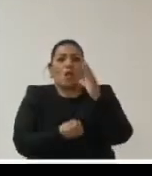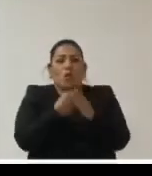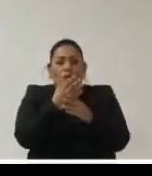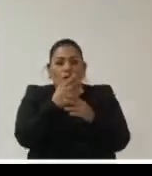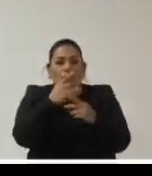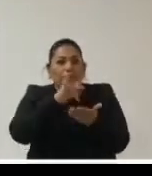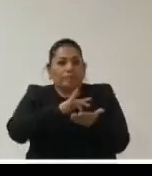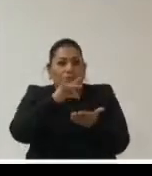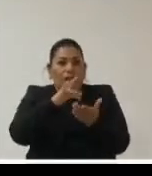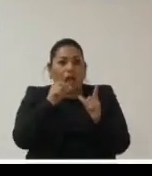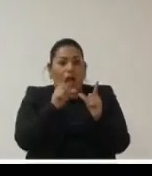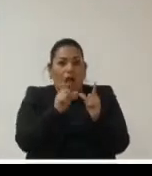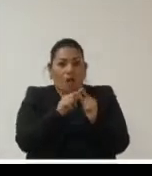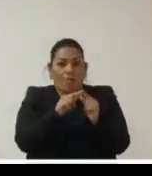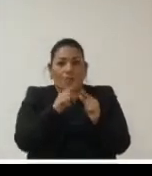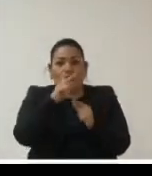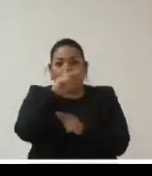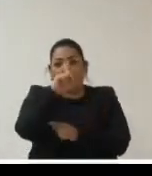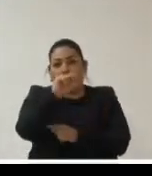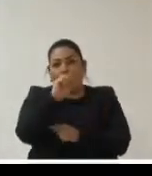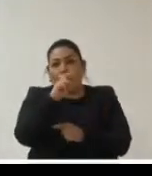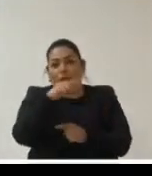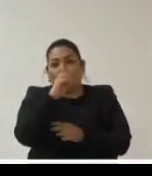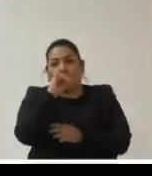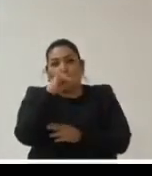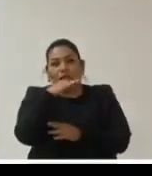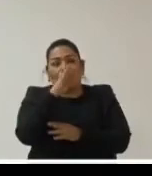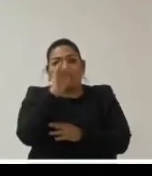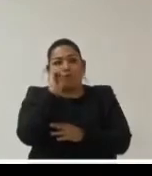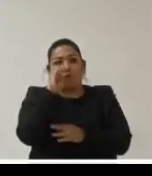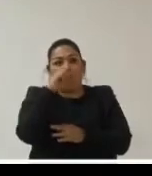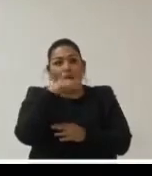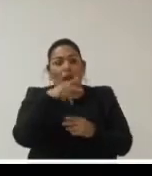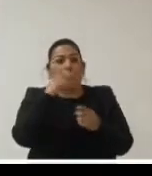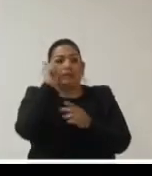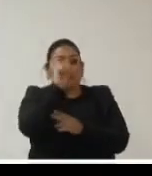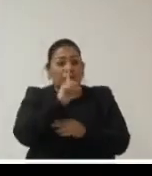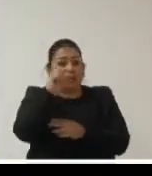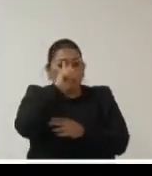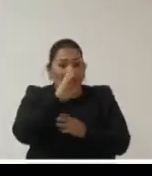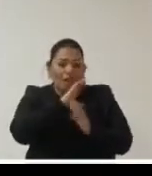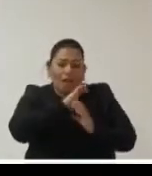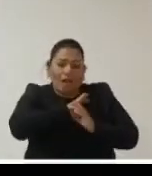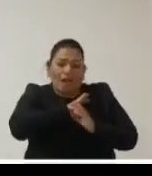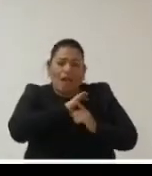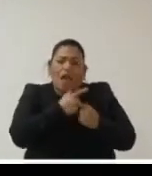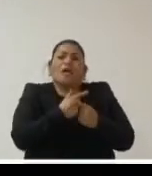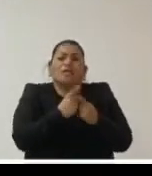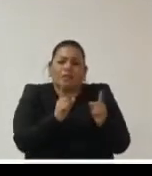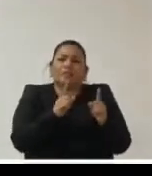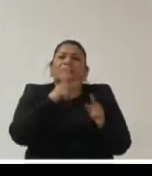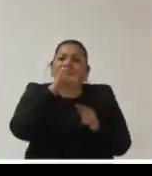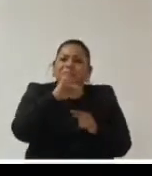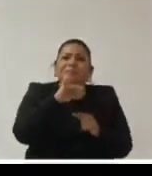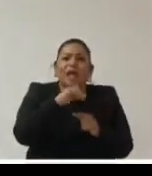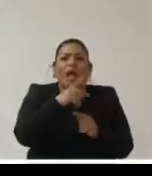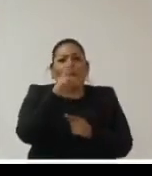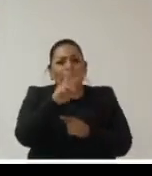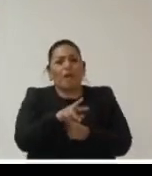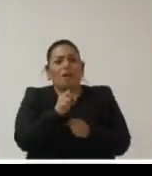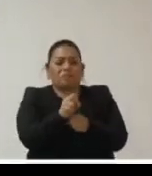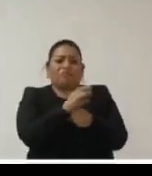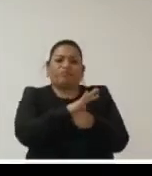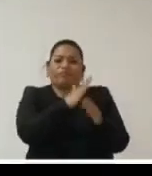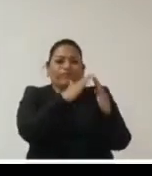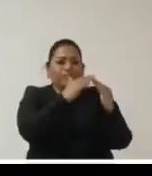reitero en nombre del pleno del INFOEM que sea un diciembre cálido distinto porque evidentemente así